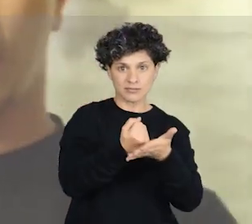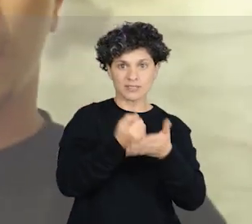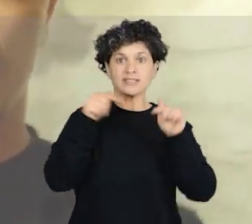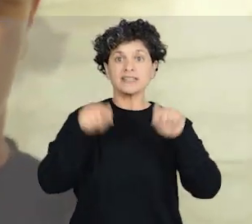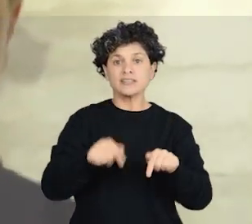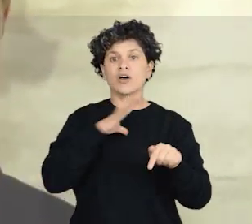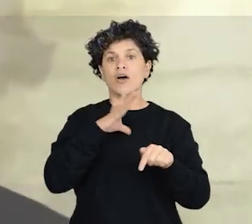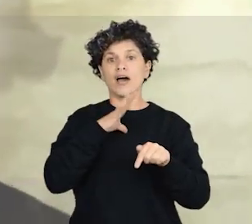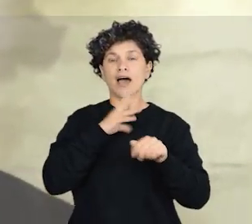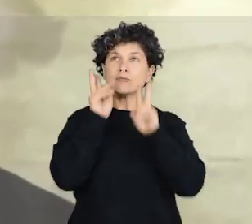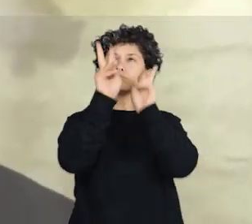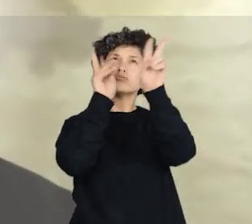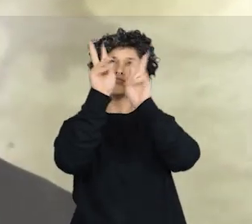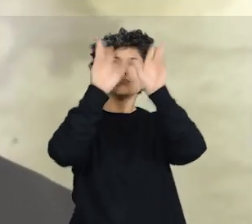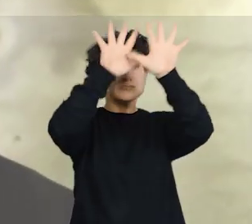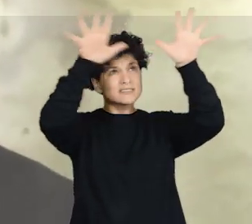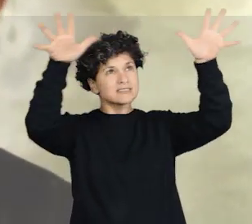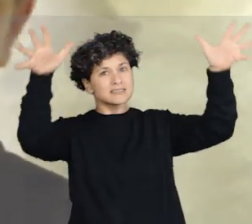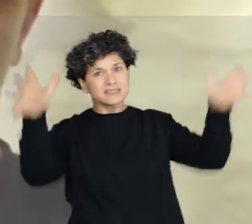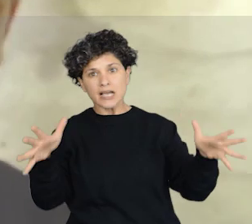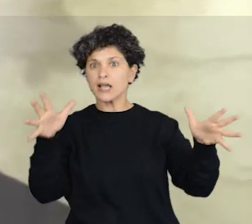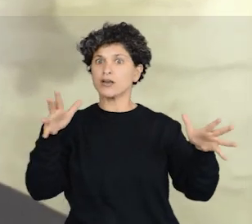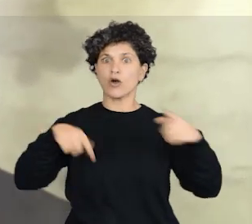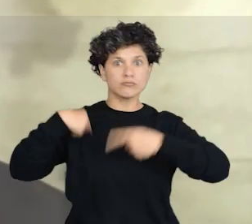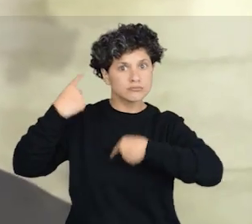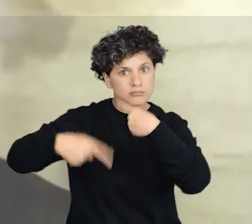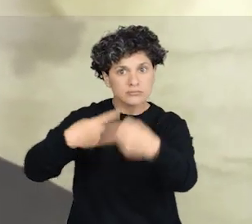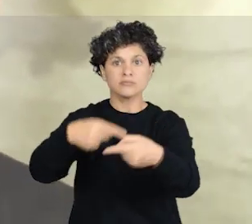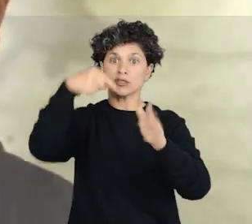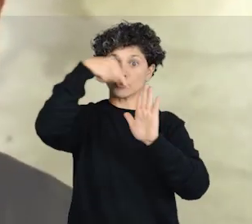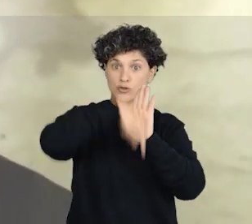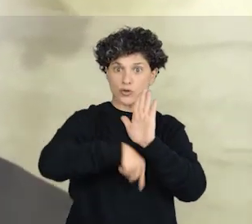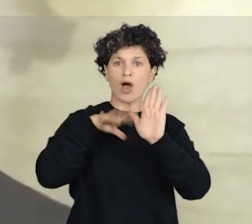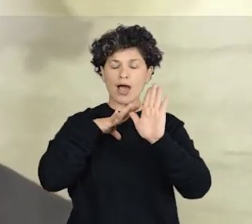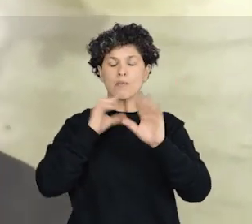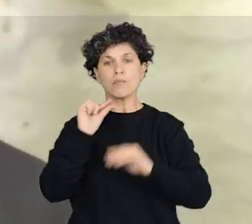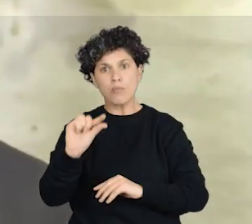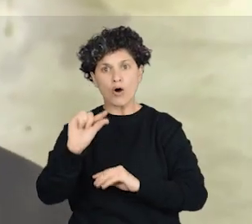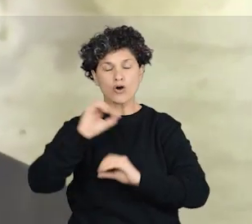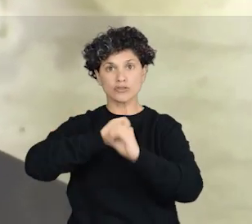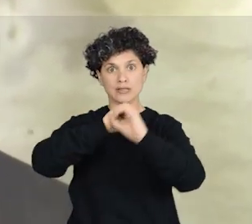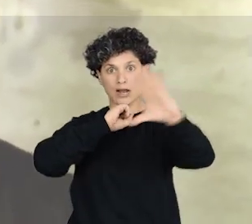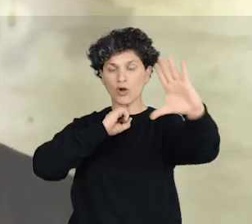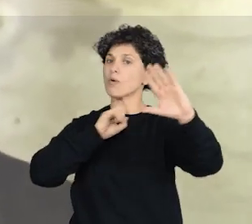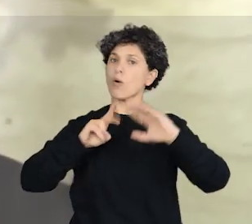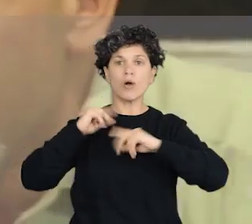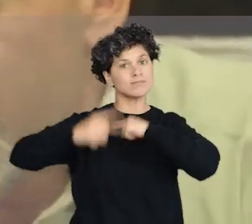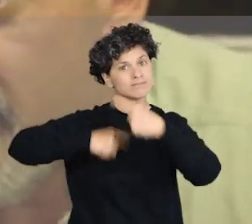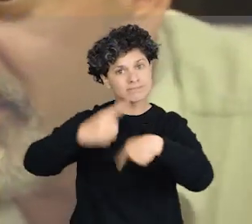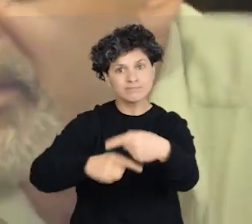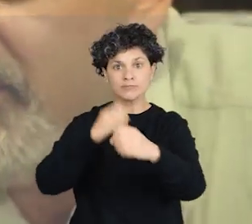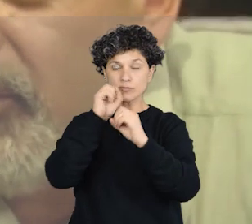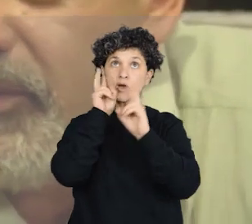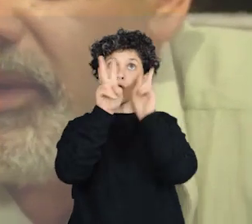mejor que podemos hacer es seguir monitoreando el cielo y sobre todo en el hemisferio sur de la Tierra, que hay pocos telescopios.